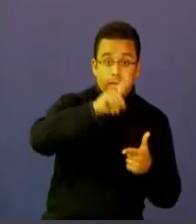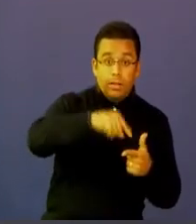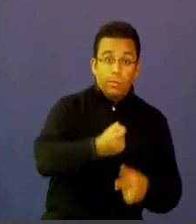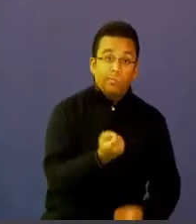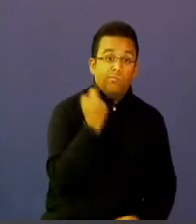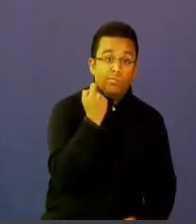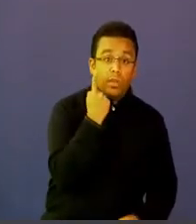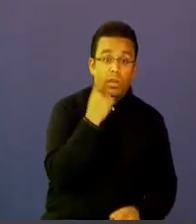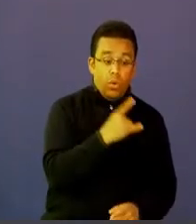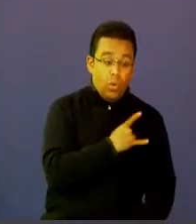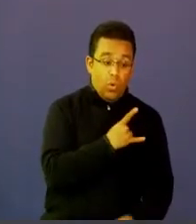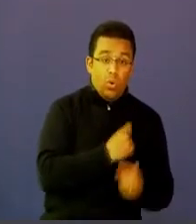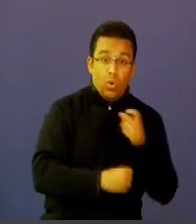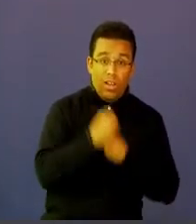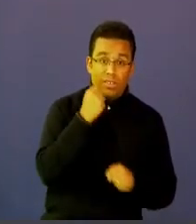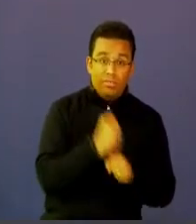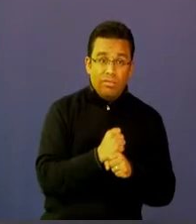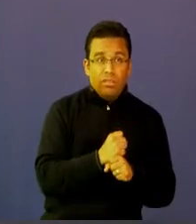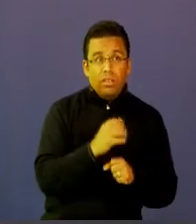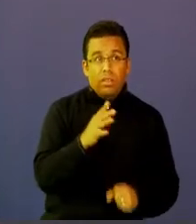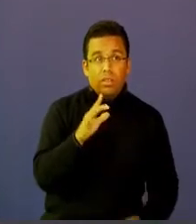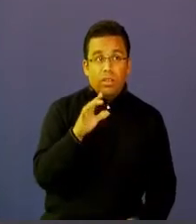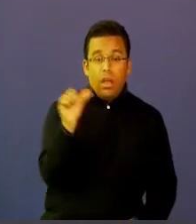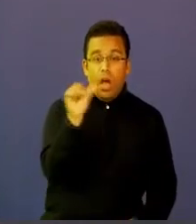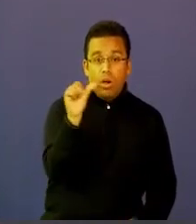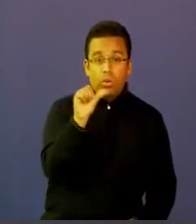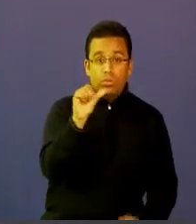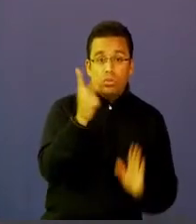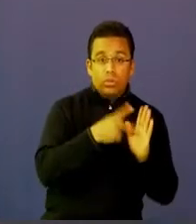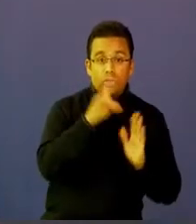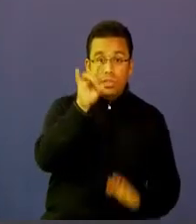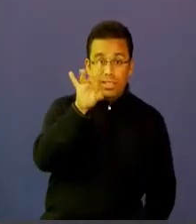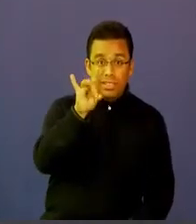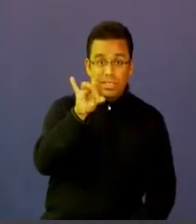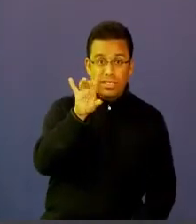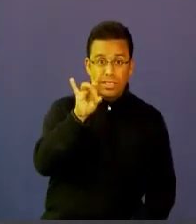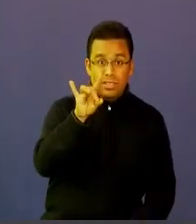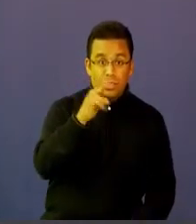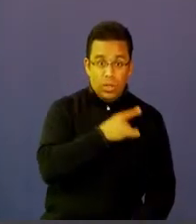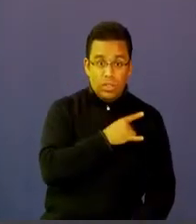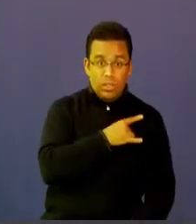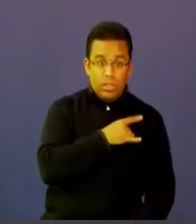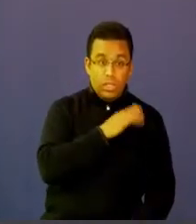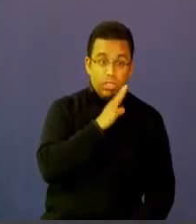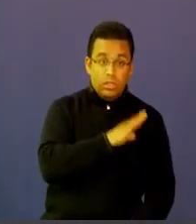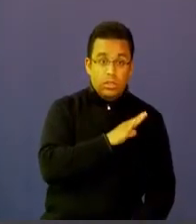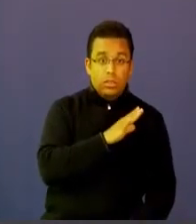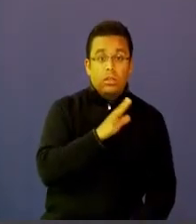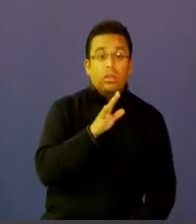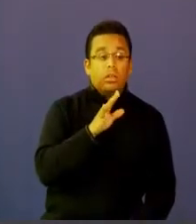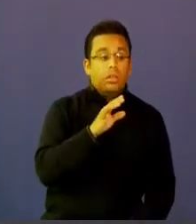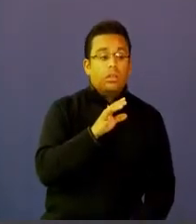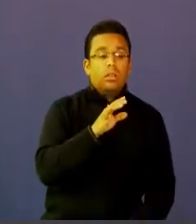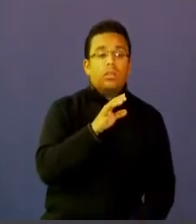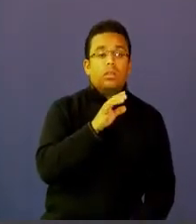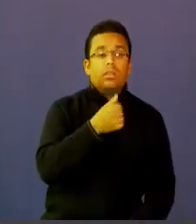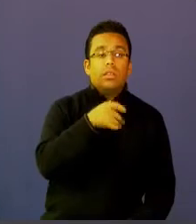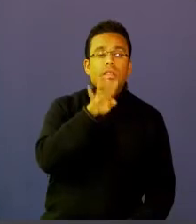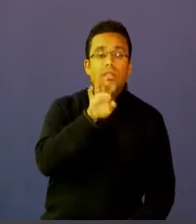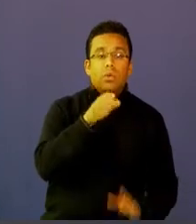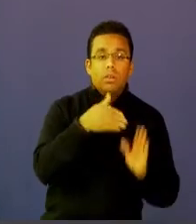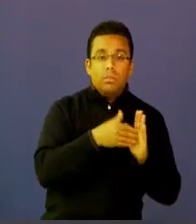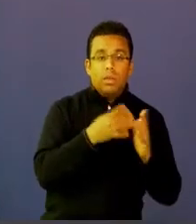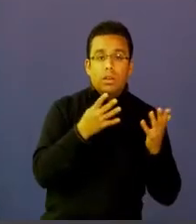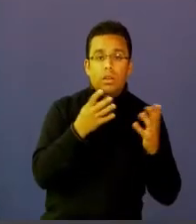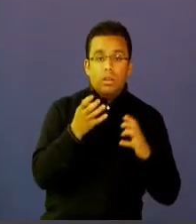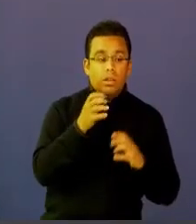año en agosto de 2015 cosechaban cerca de 27.900 productos científicos en abierto